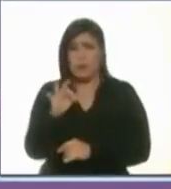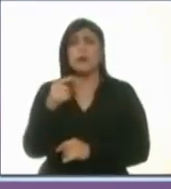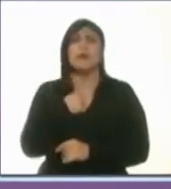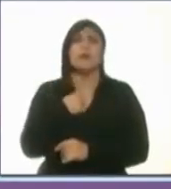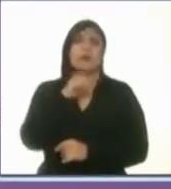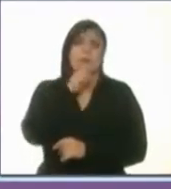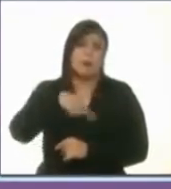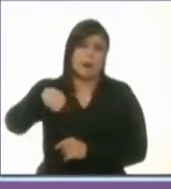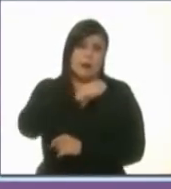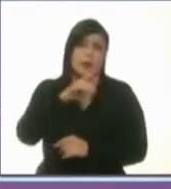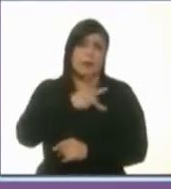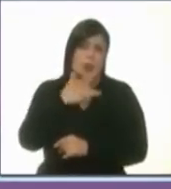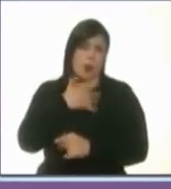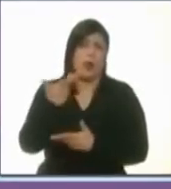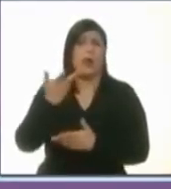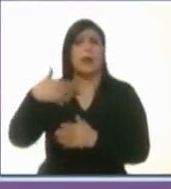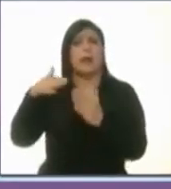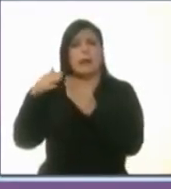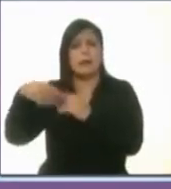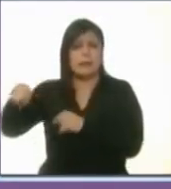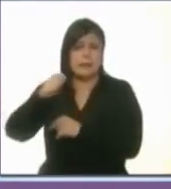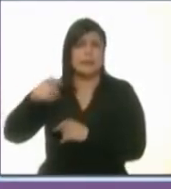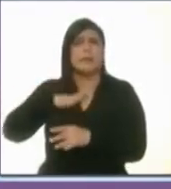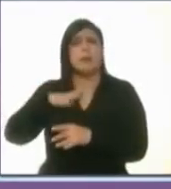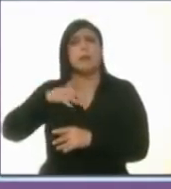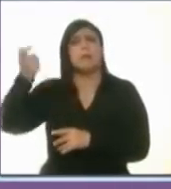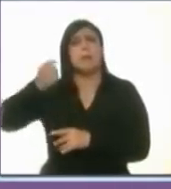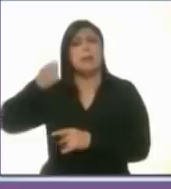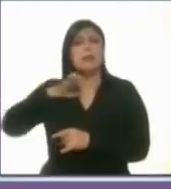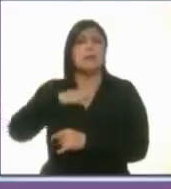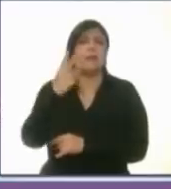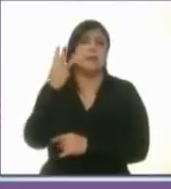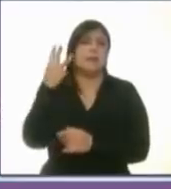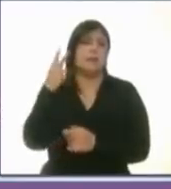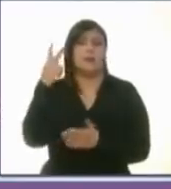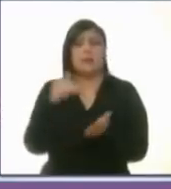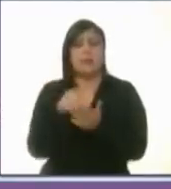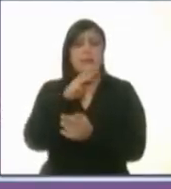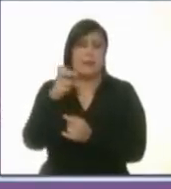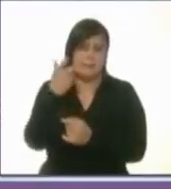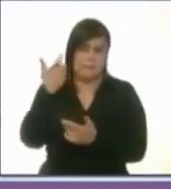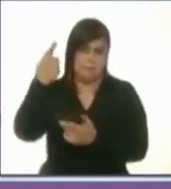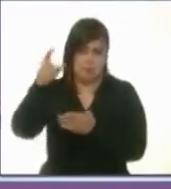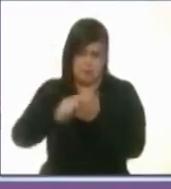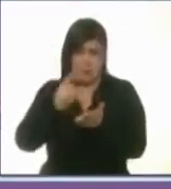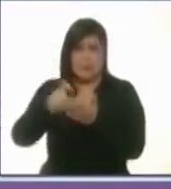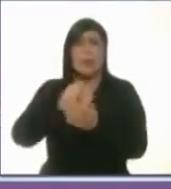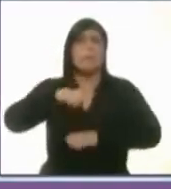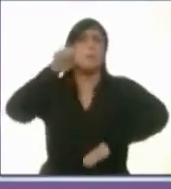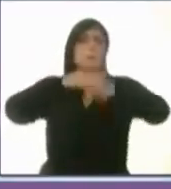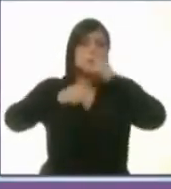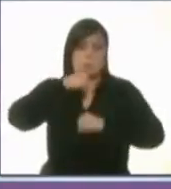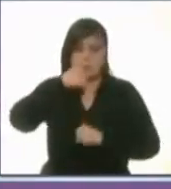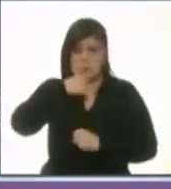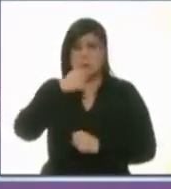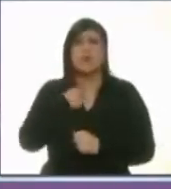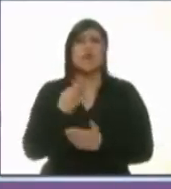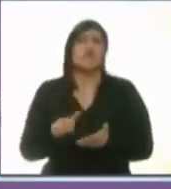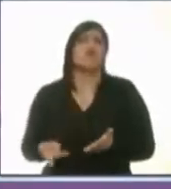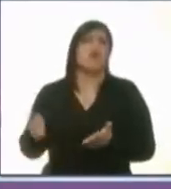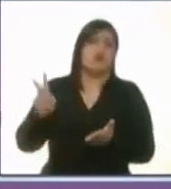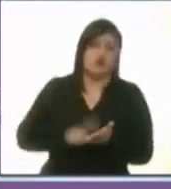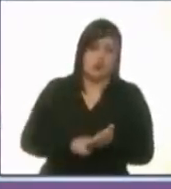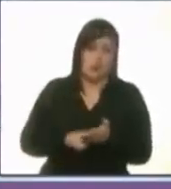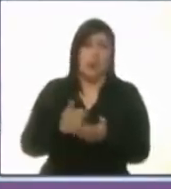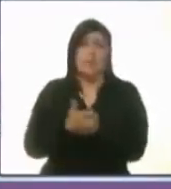amas de casa una pensión de 3200 pesos al mes. A los adultos mayores les voy a duplicar